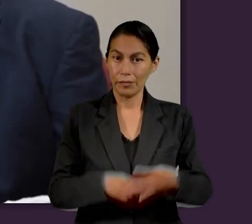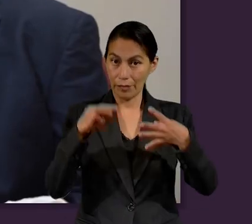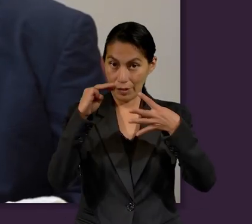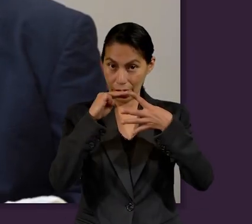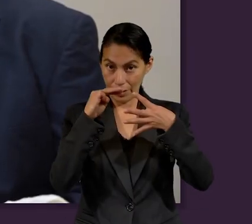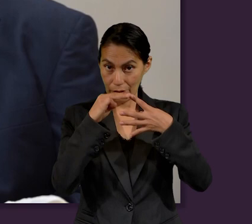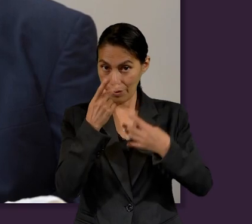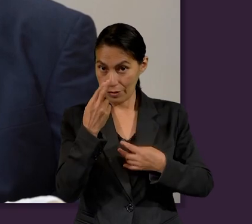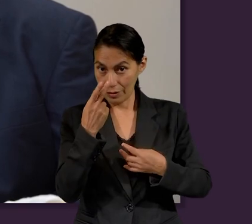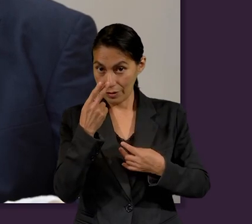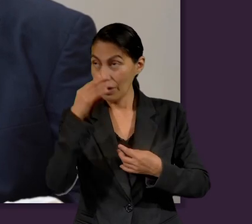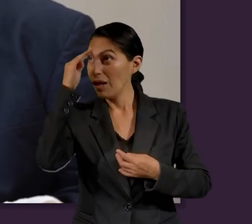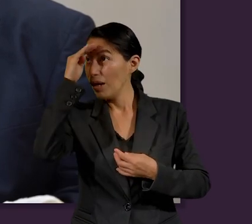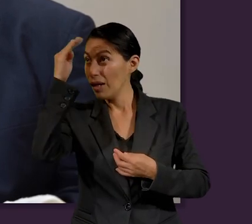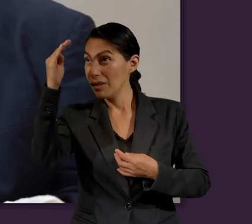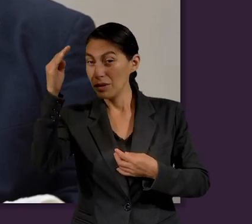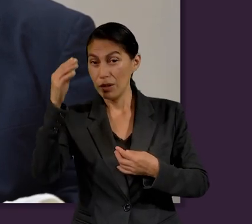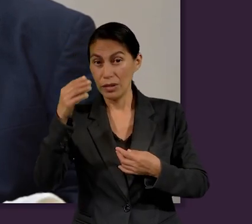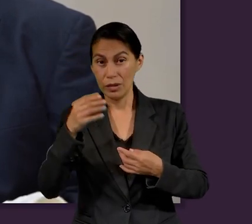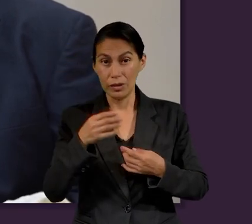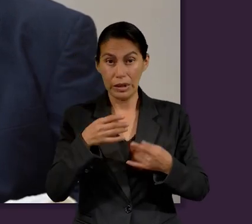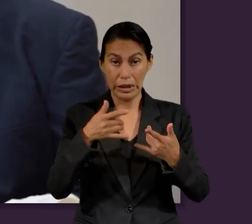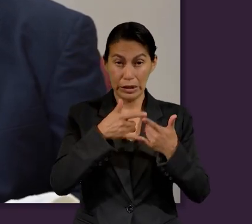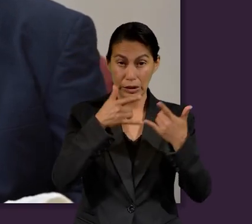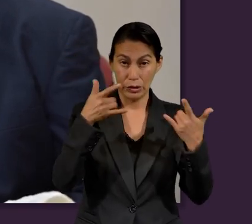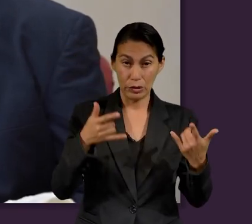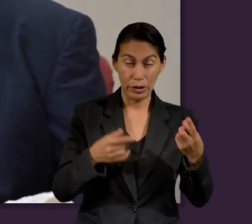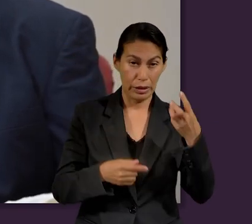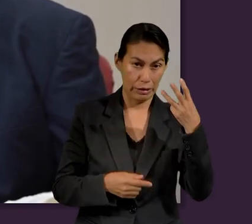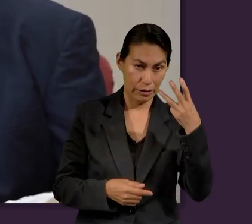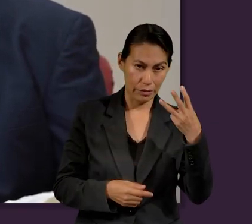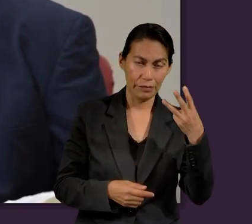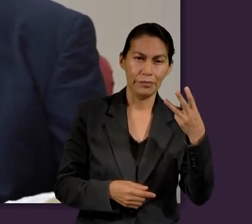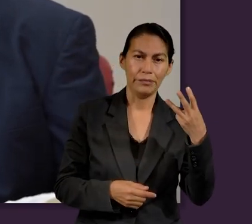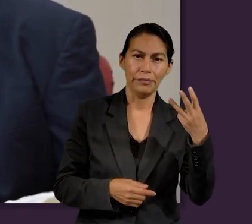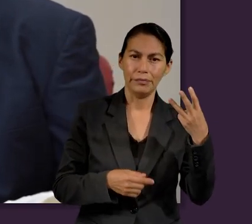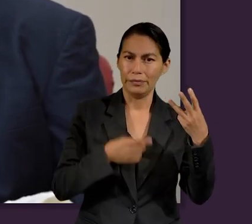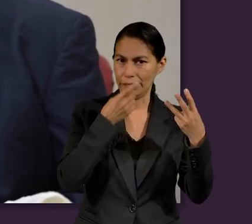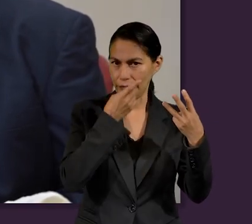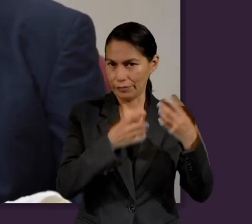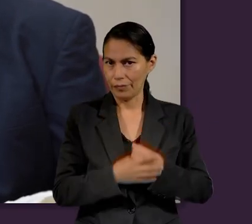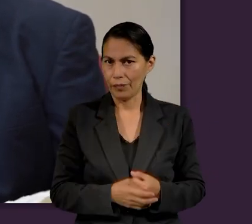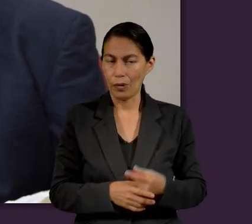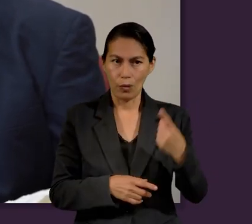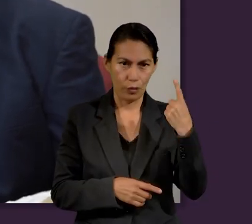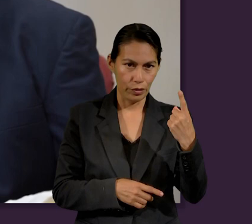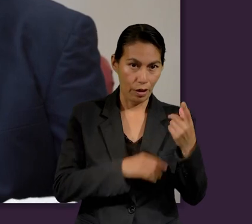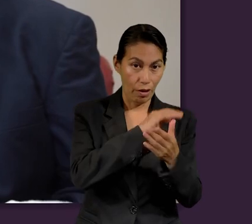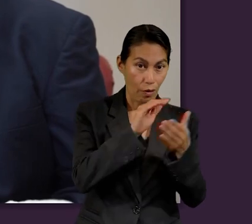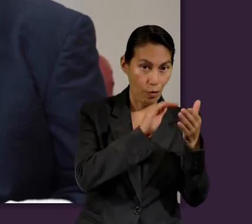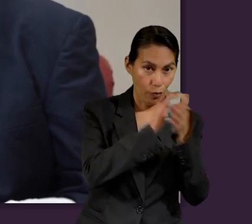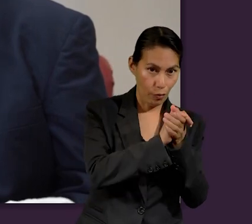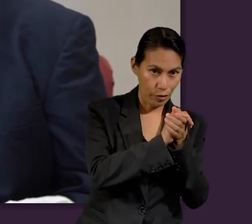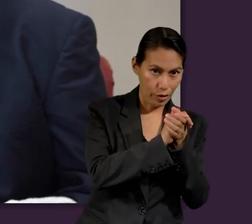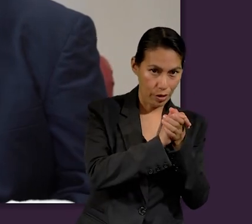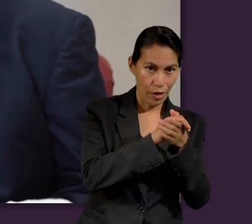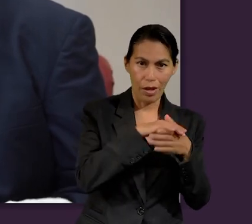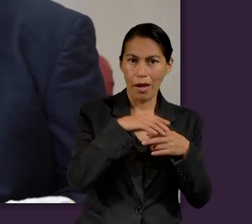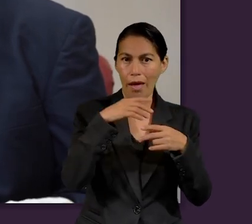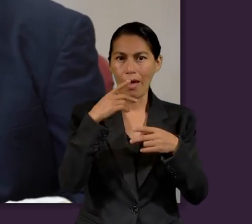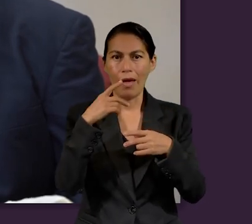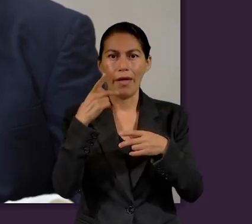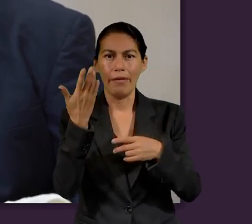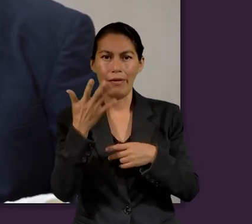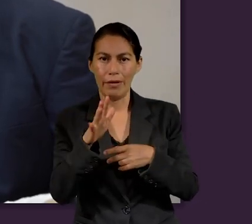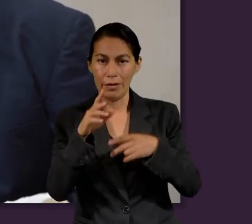En Mateo 25, el Señor contó tres extraordinarias parábolas. La de la boda, las